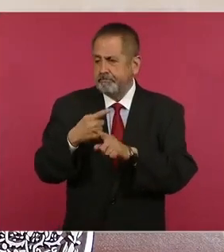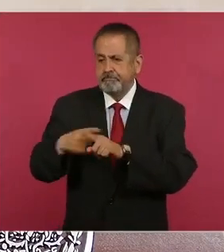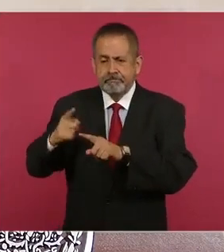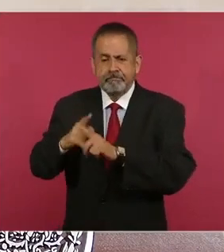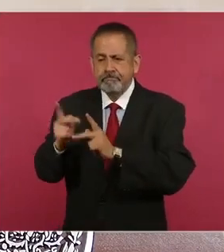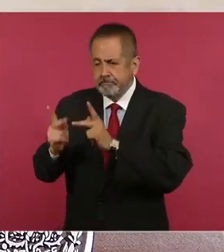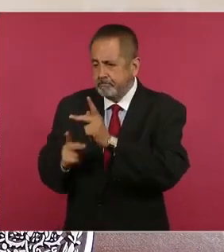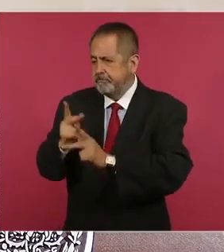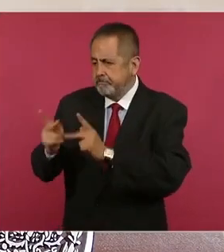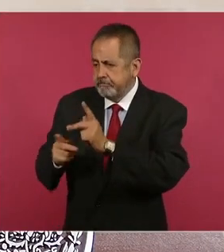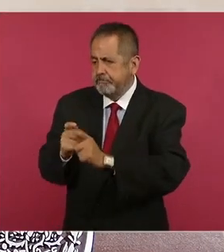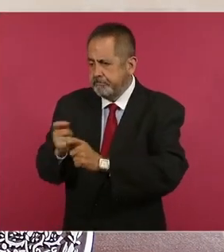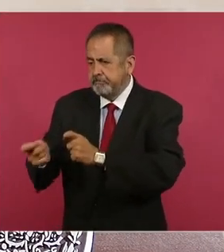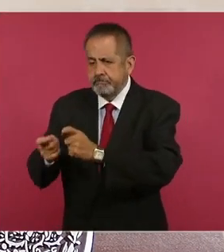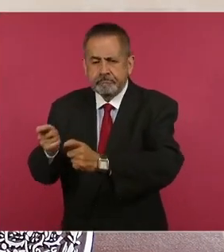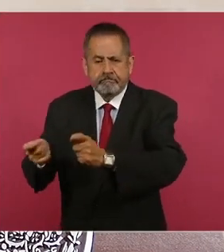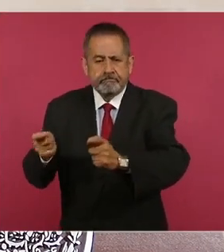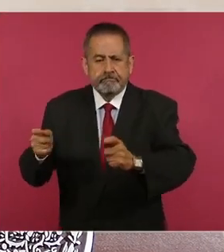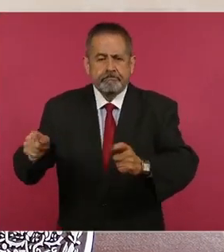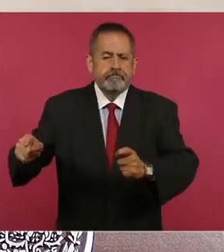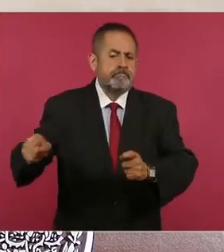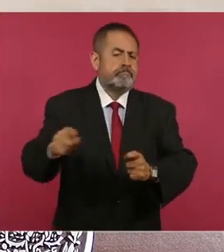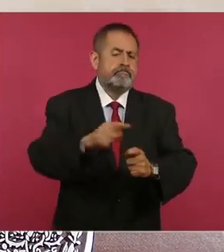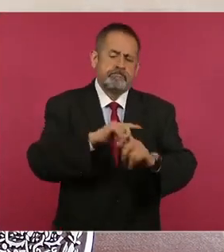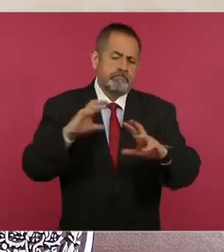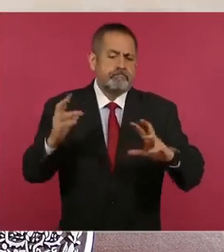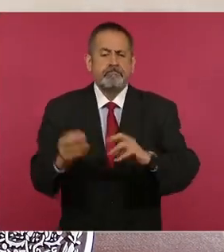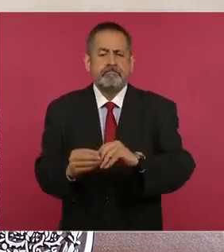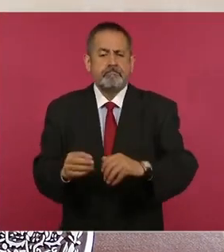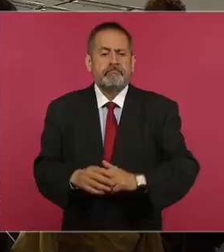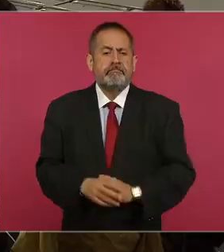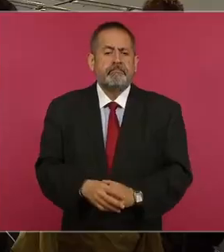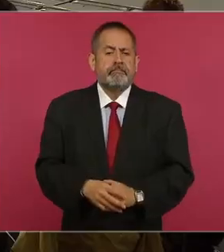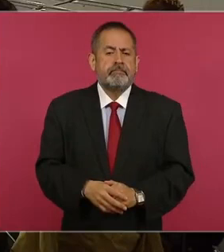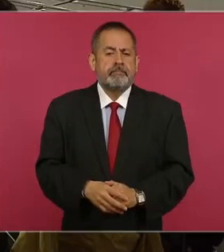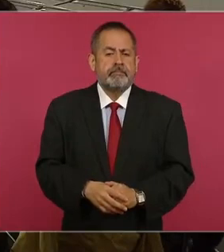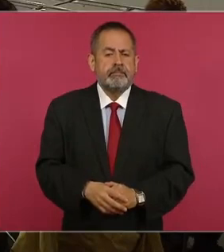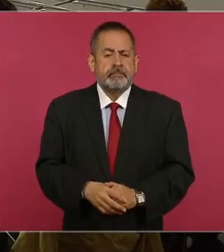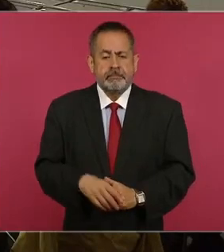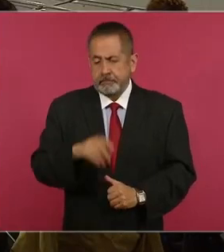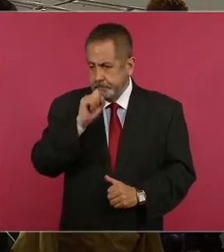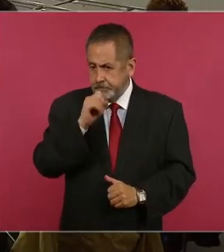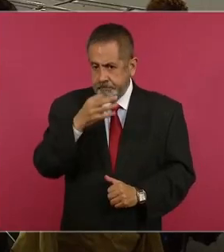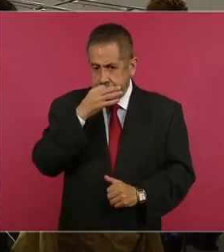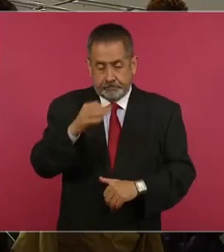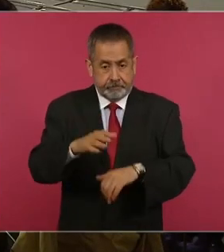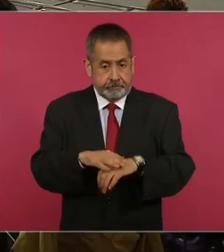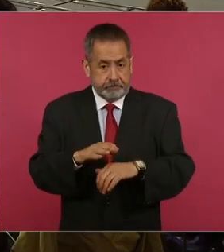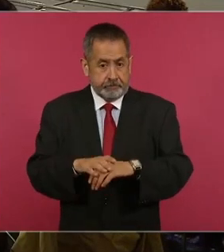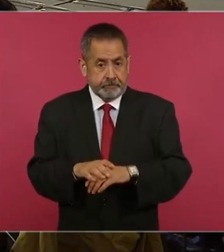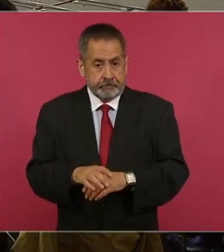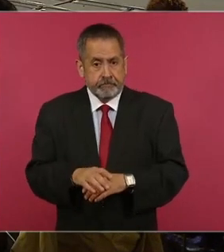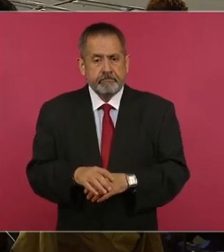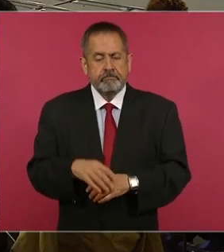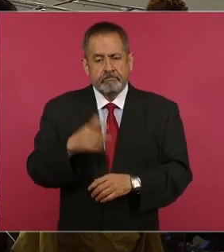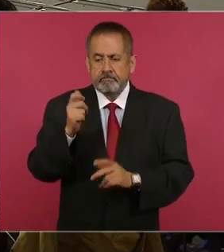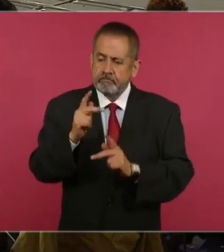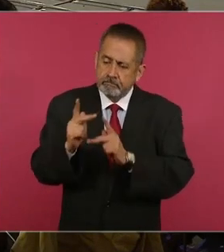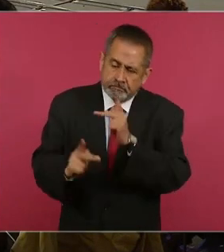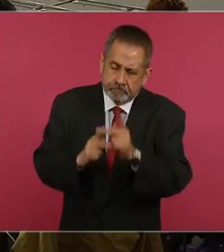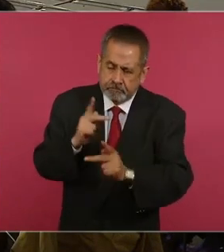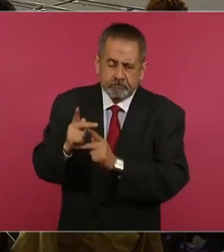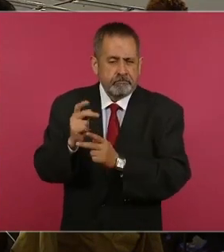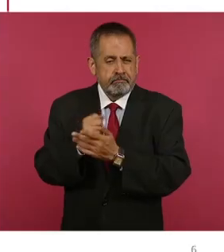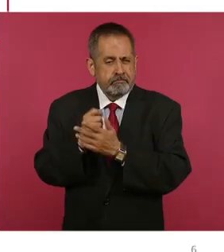modalidades de crédito durante esta administración. También decirle, presidente, que los esquemas de crédito son más flexibles